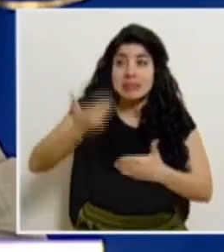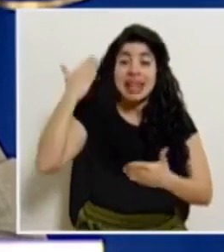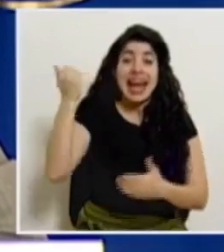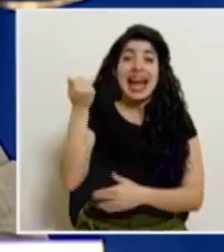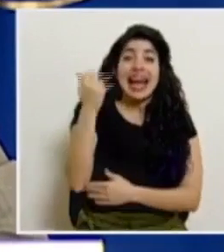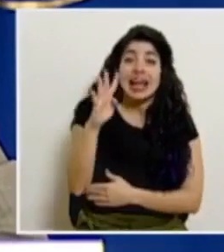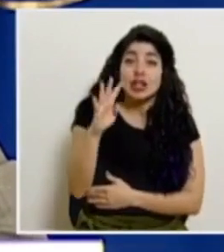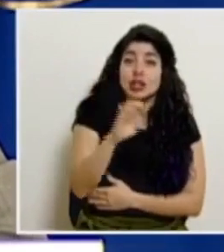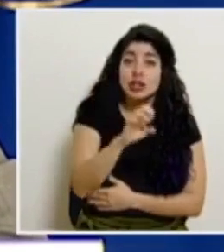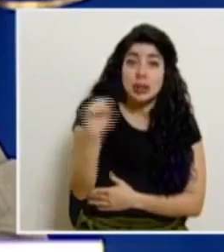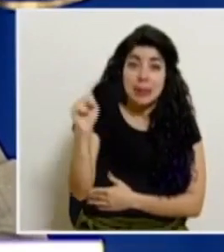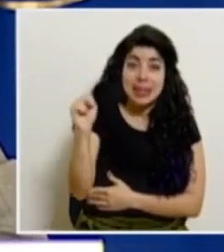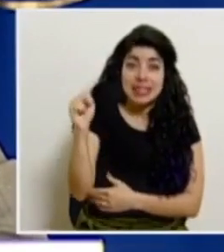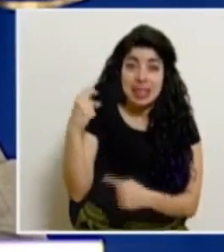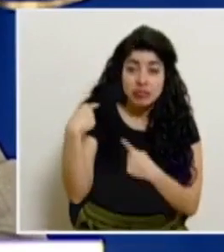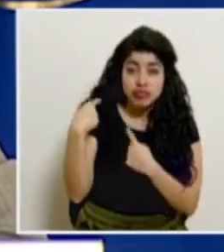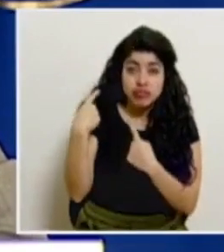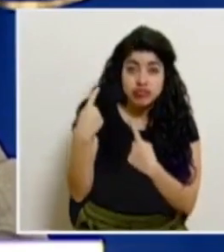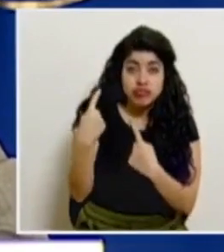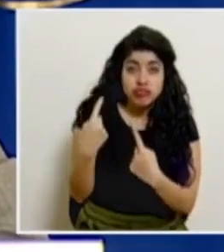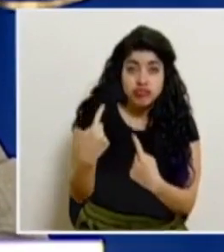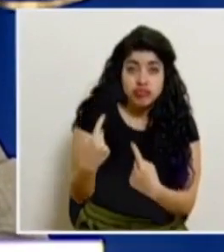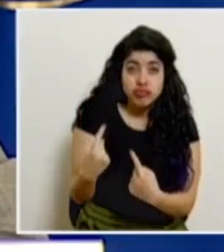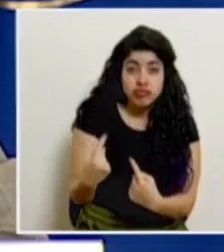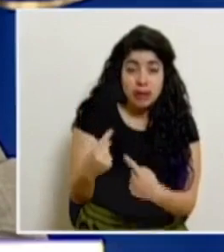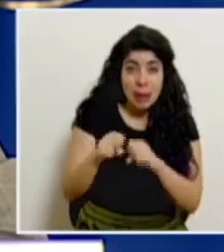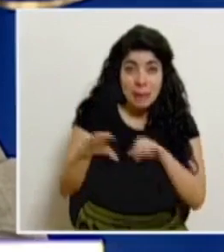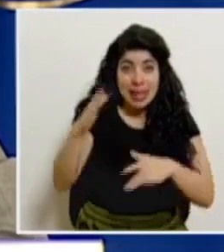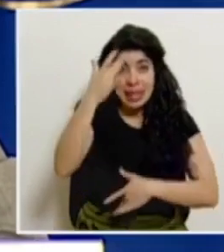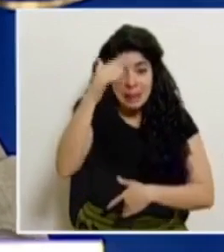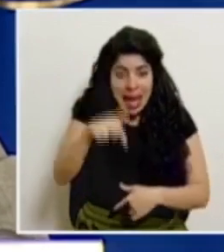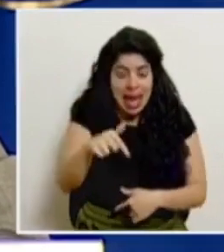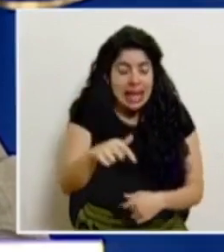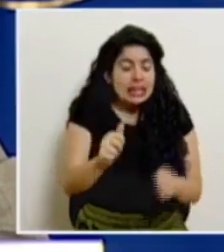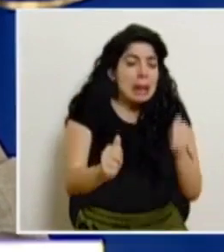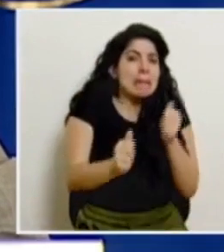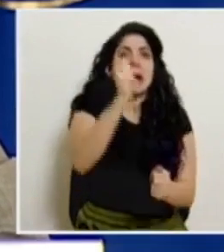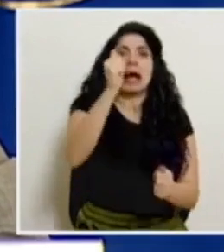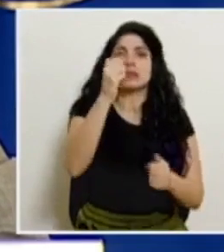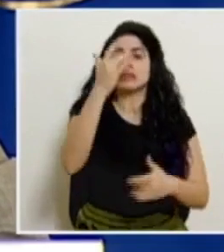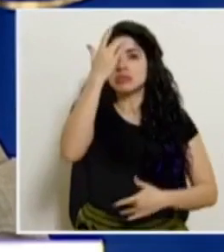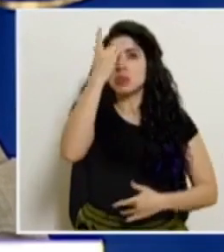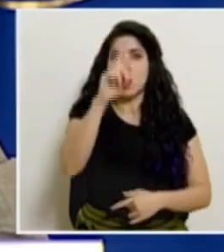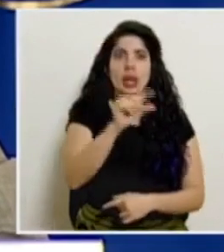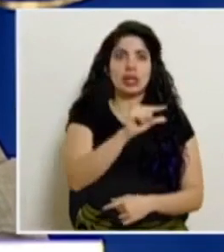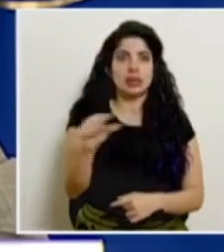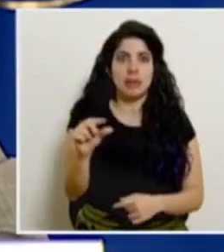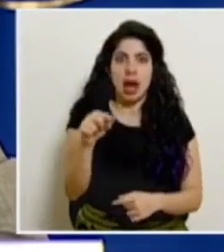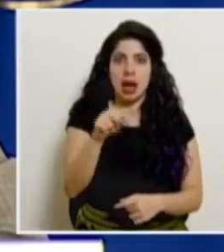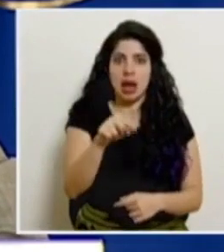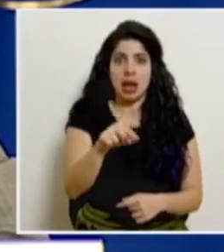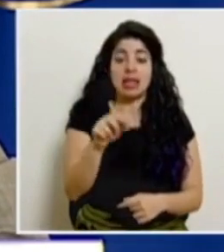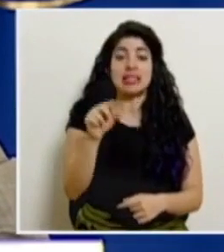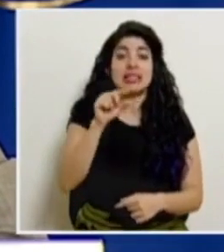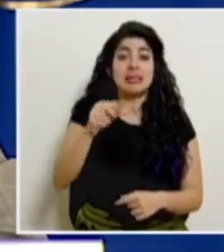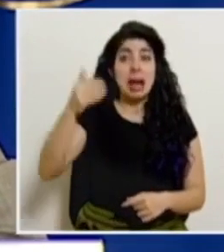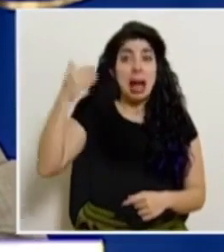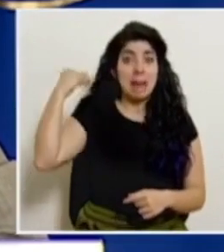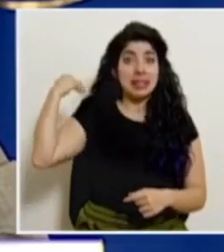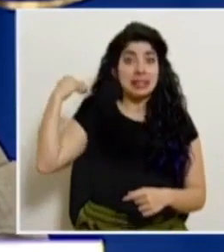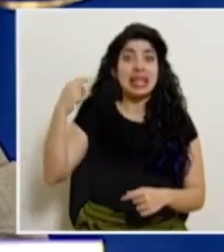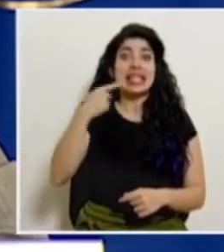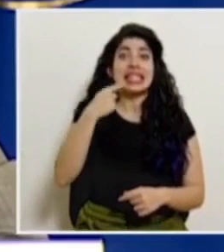meses casi que llevamos de enfrentar esta pandemia. También dijimos en semanas anteriores cómo llegar